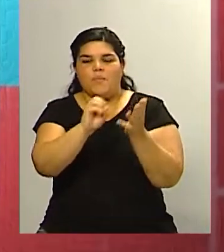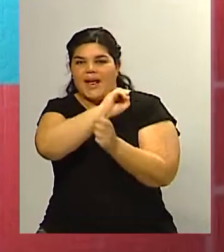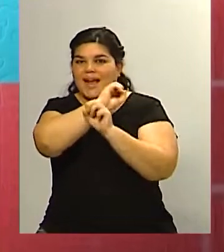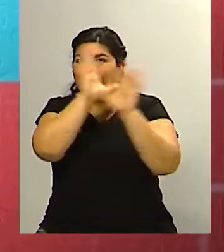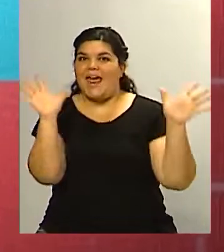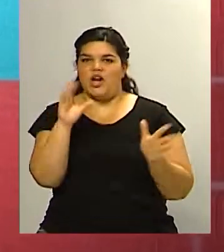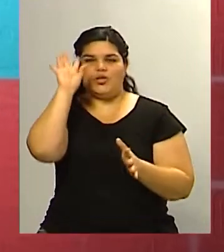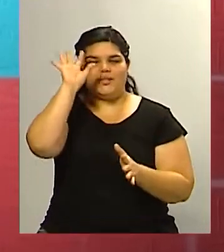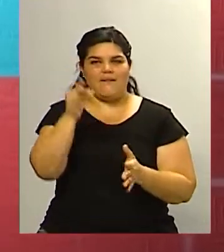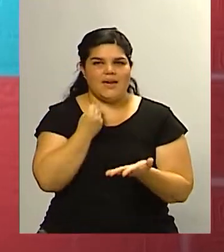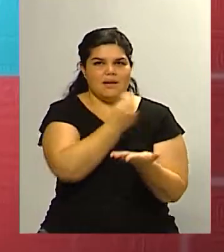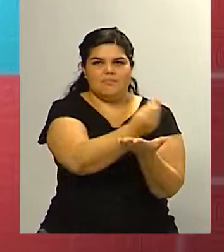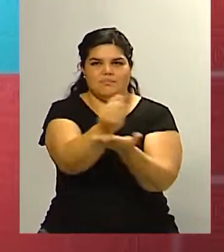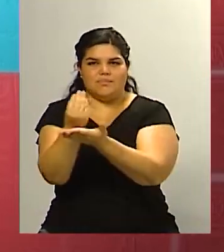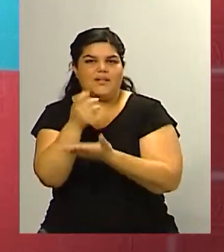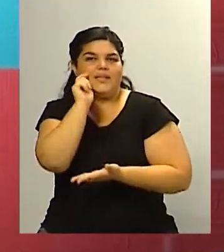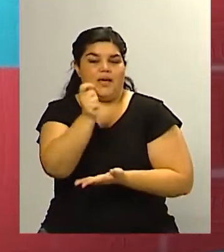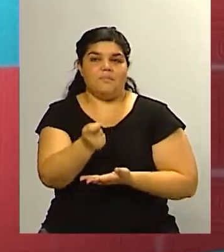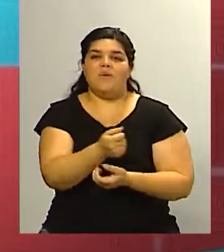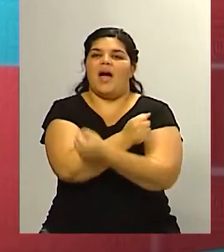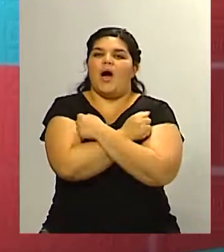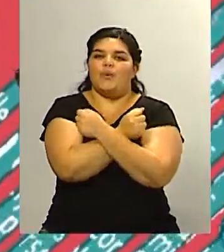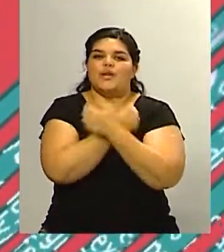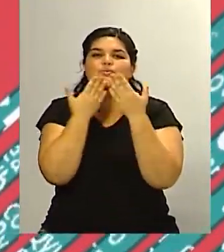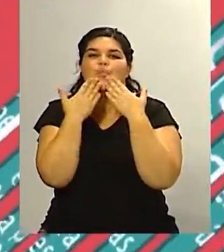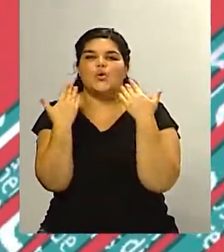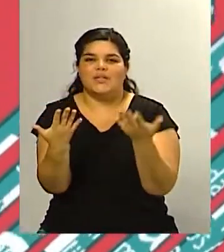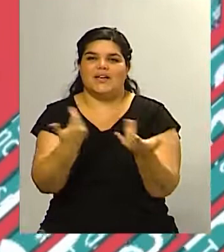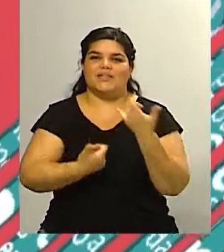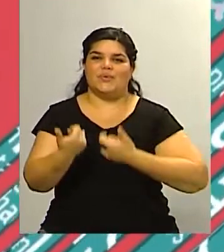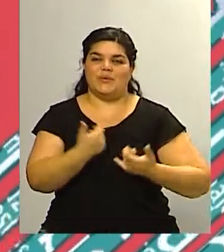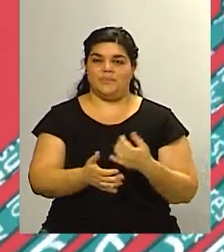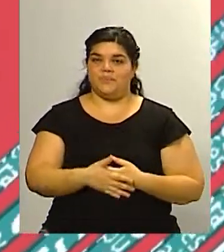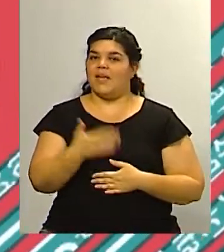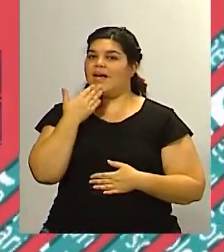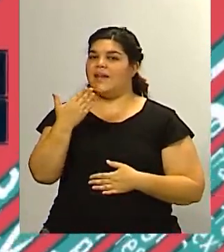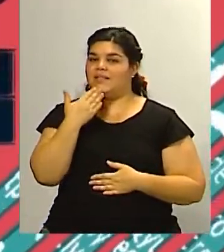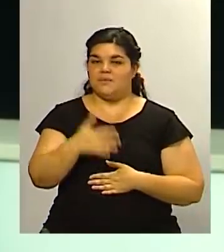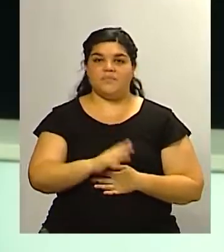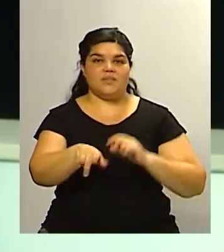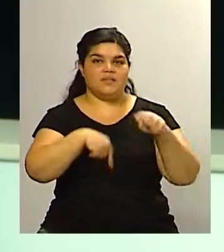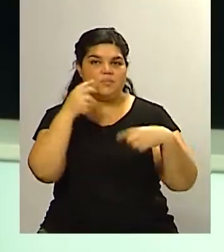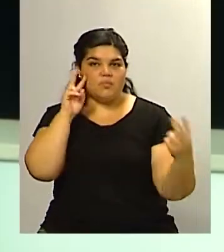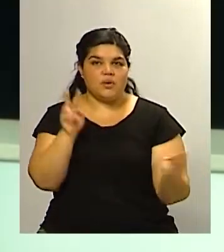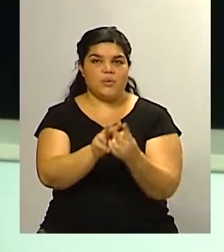posibles candidatos así que te mandamos un abrazo grande y muchas gracias gracias Claudia hasta la próxima hasta la próxima así pasaba